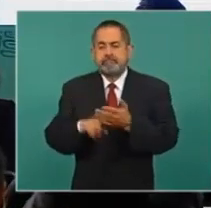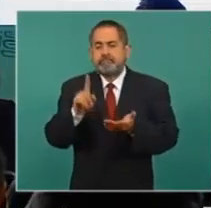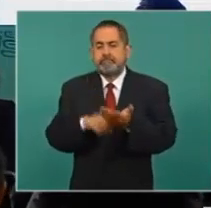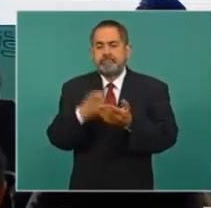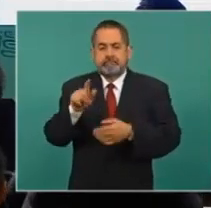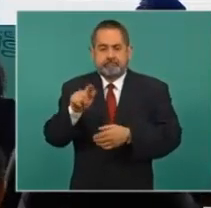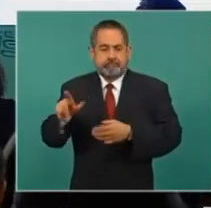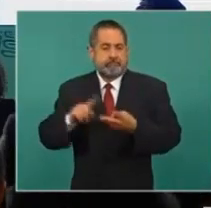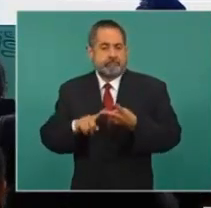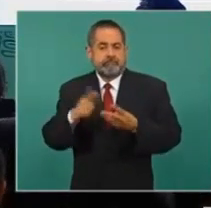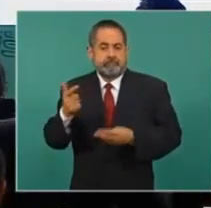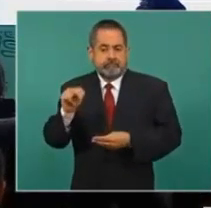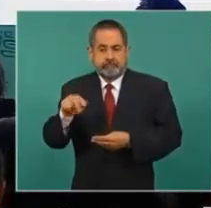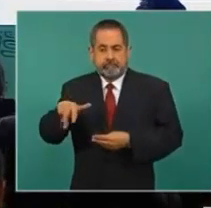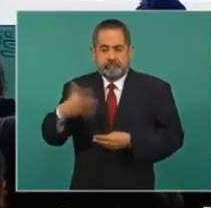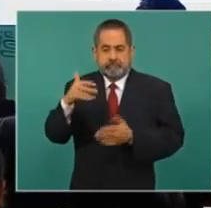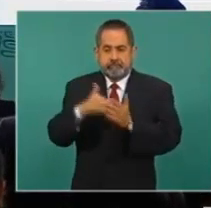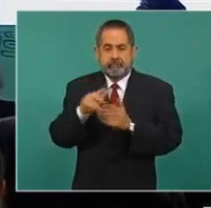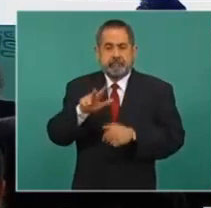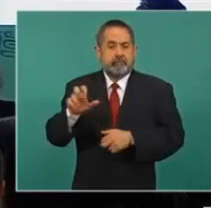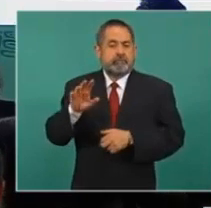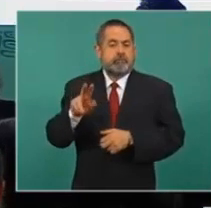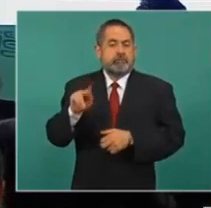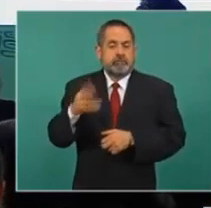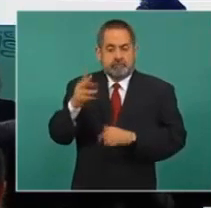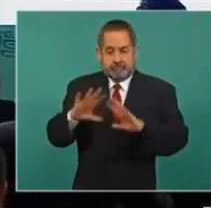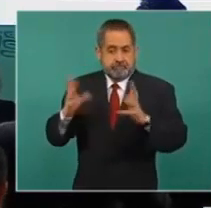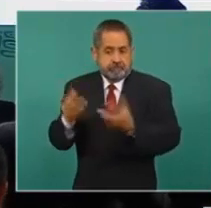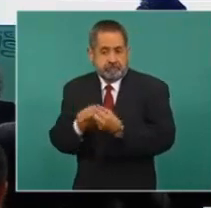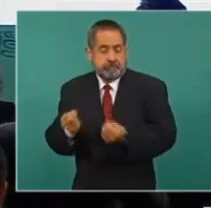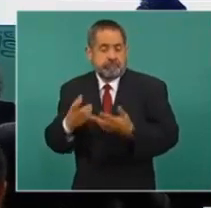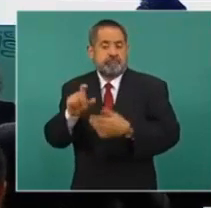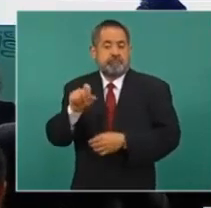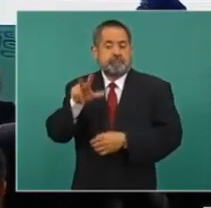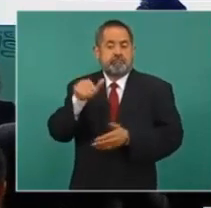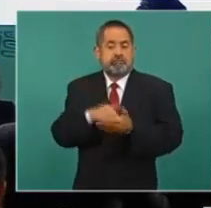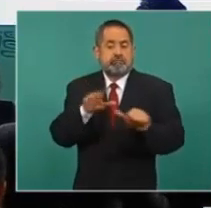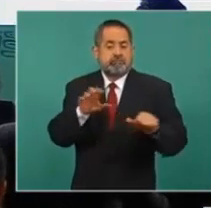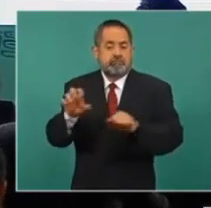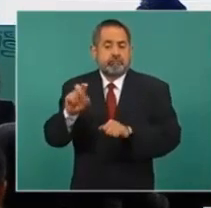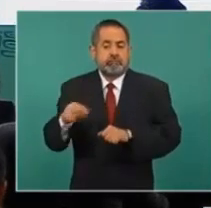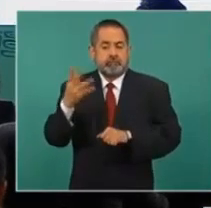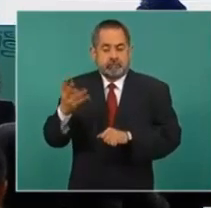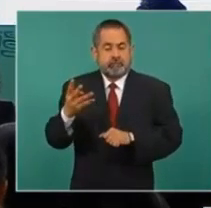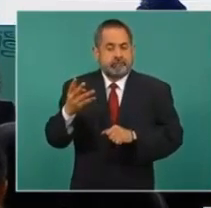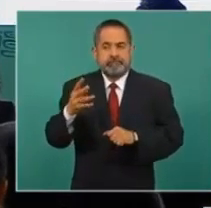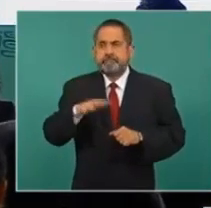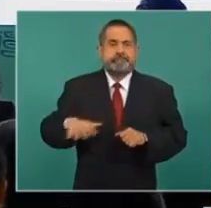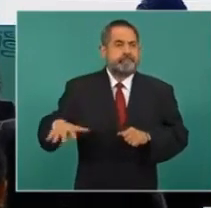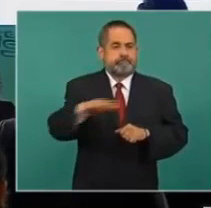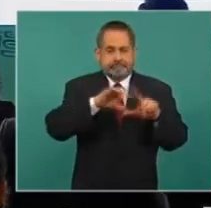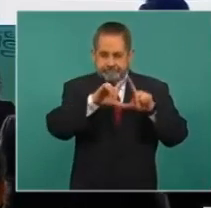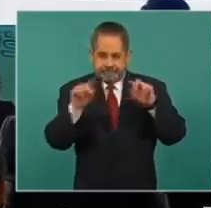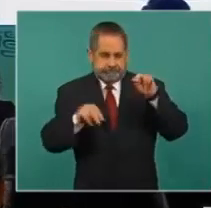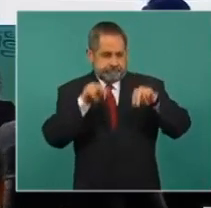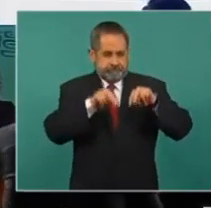Nacional 13.894, que hacen el total de los 28.634 hombres en todo el territorio, a